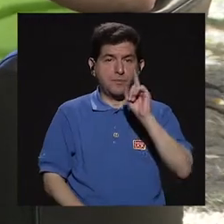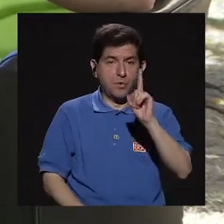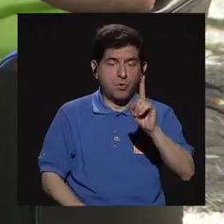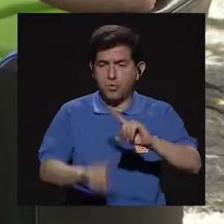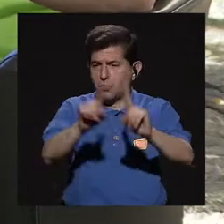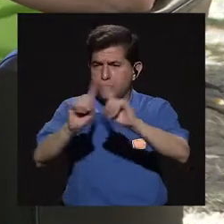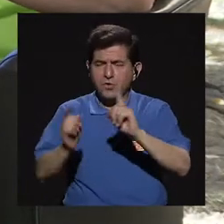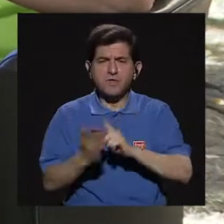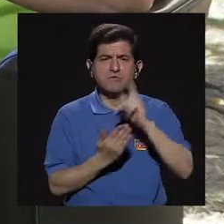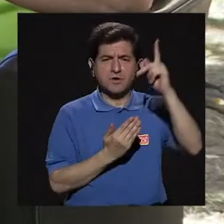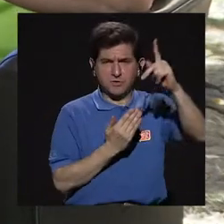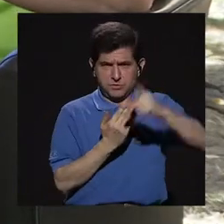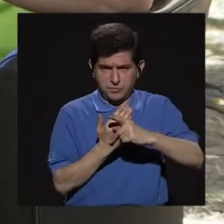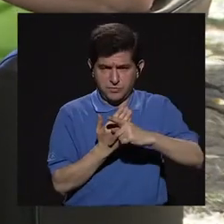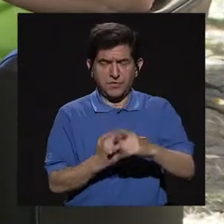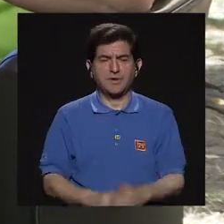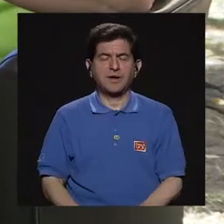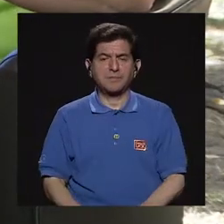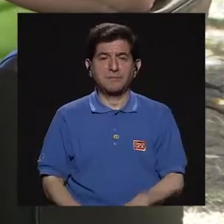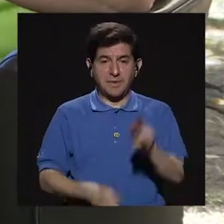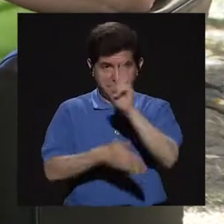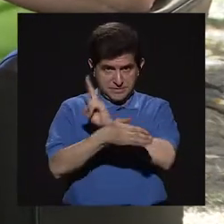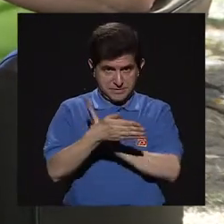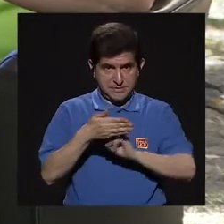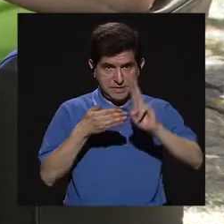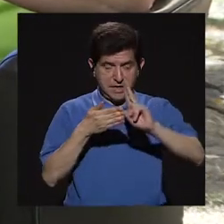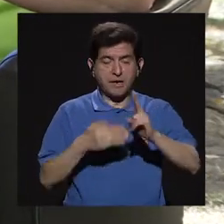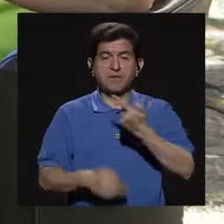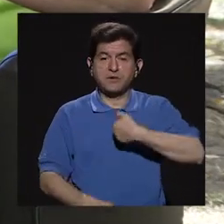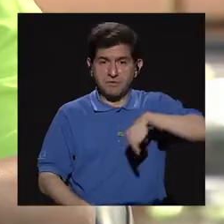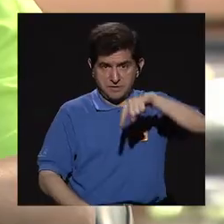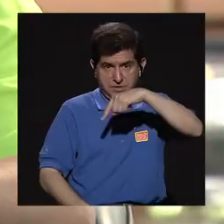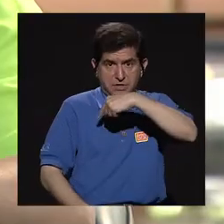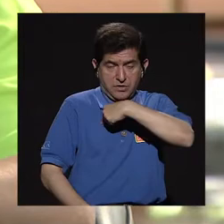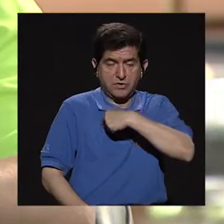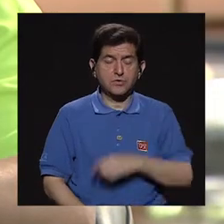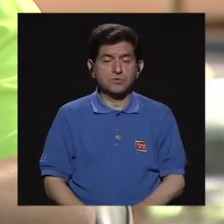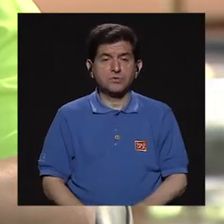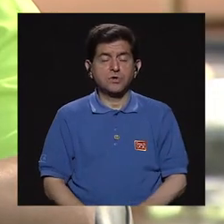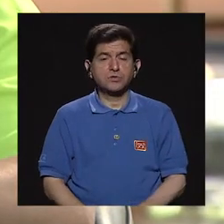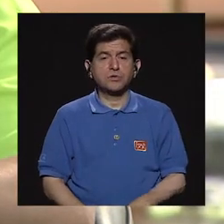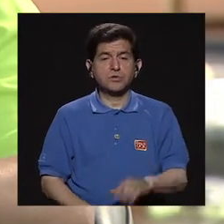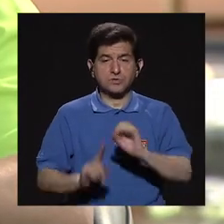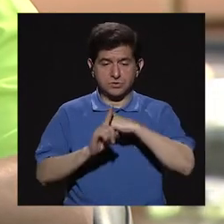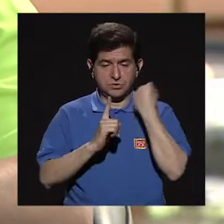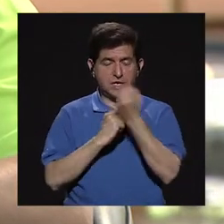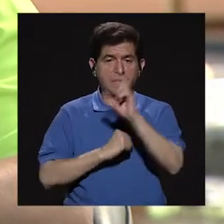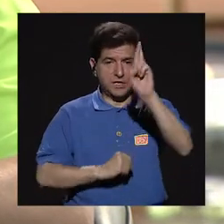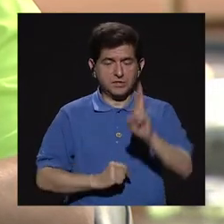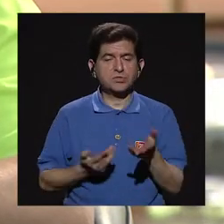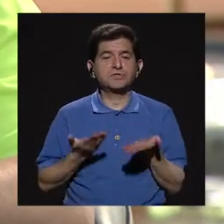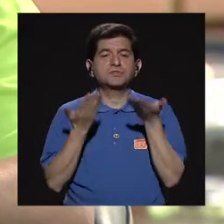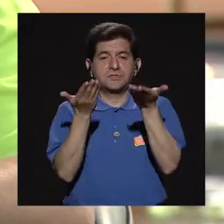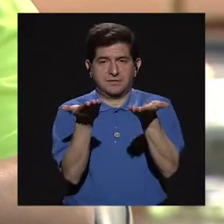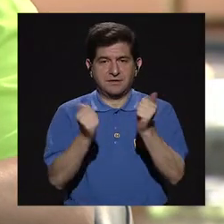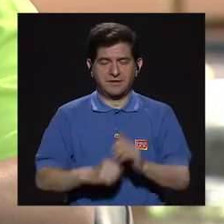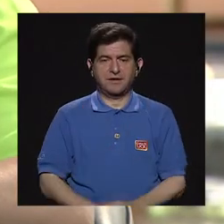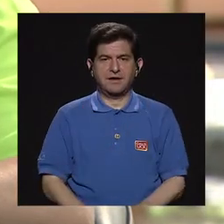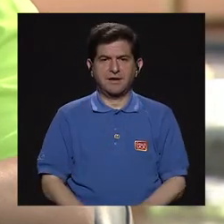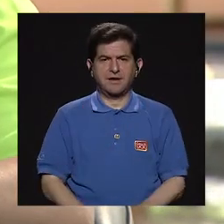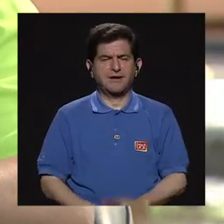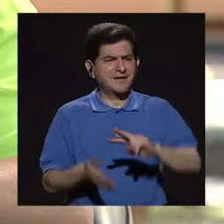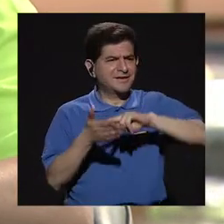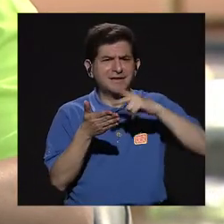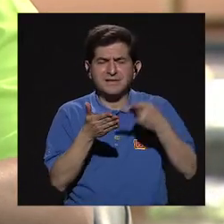tantos programas, verdad, que como universidad nosotros les damos a la sociedad costarricense y esto